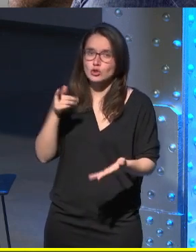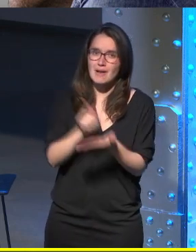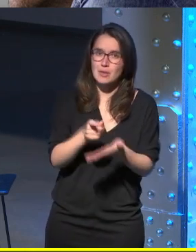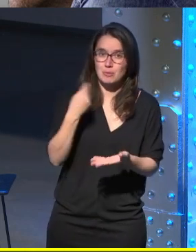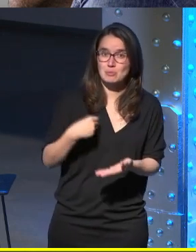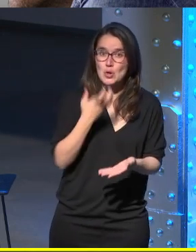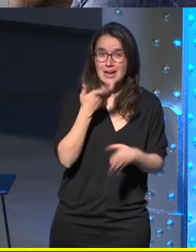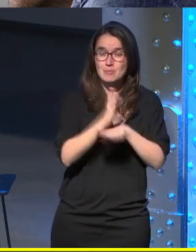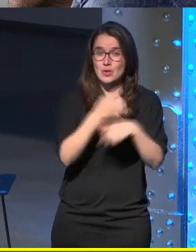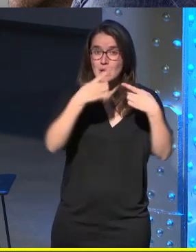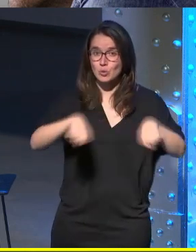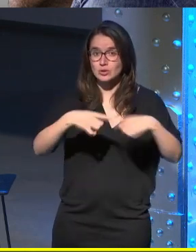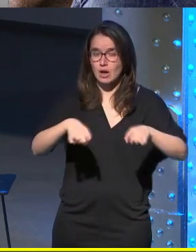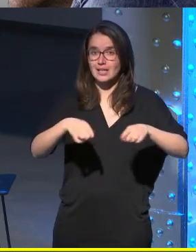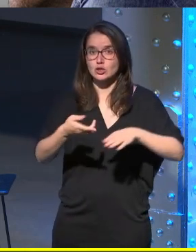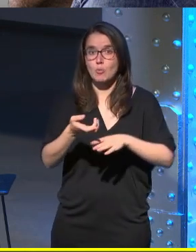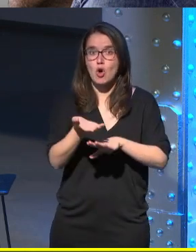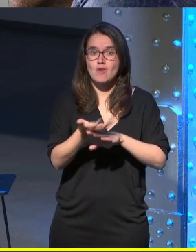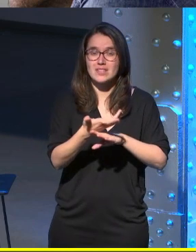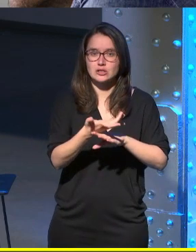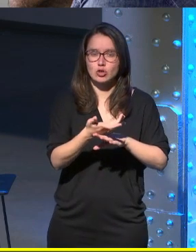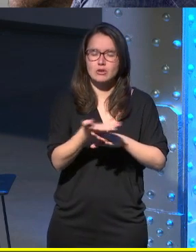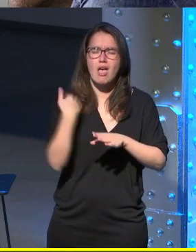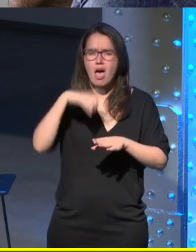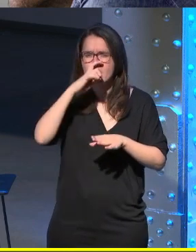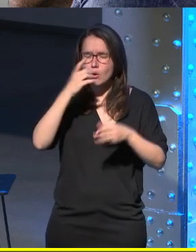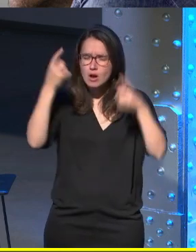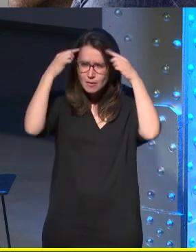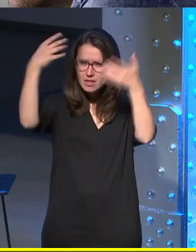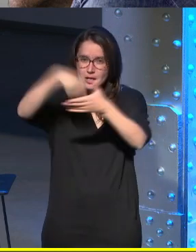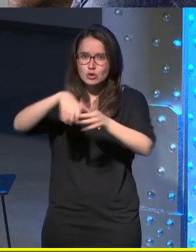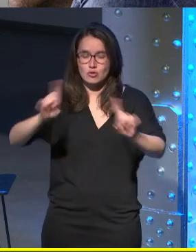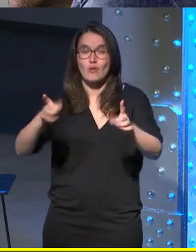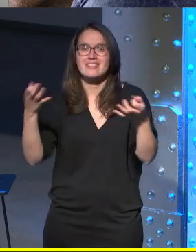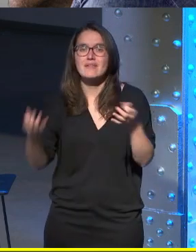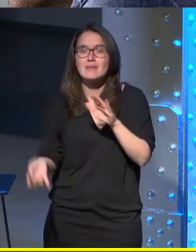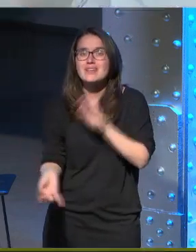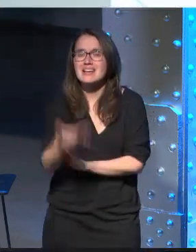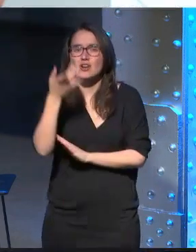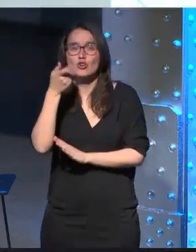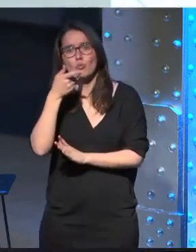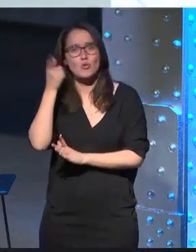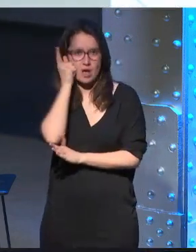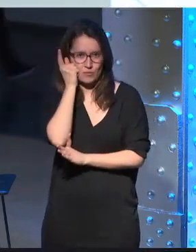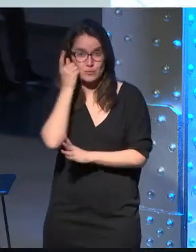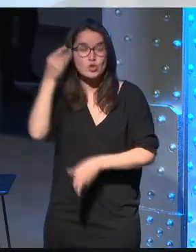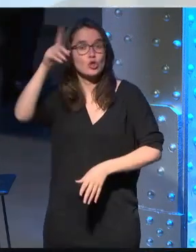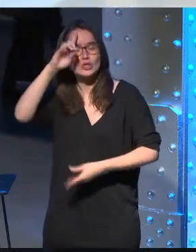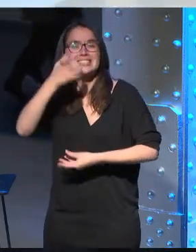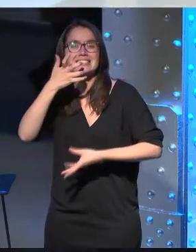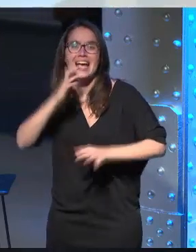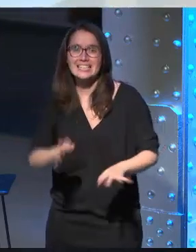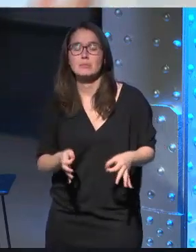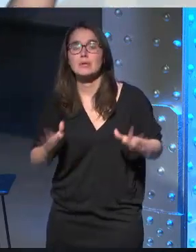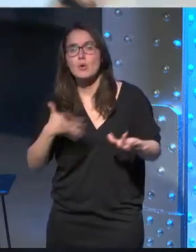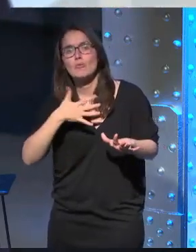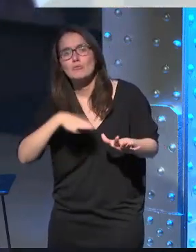como ponernos el tocadiscos en la cabeza lo que necesitamos es inventar el iPod y yo no lo sé si será pero podría ser